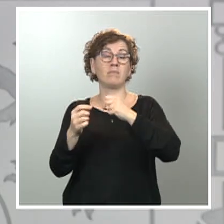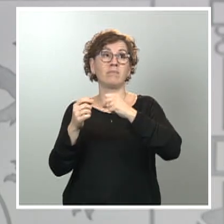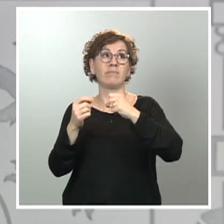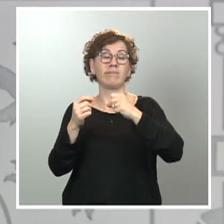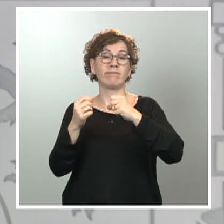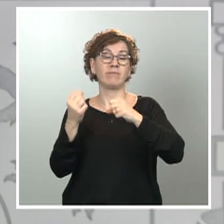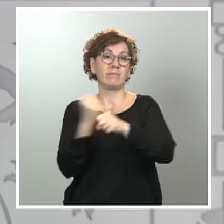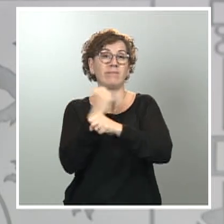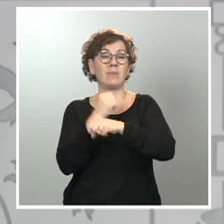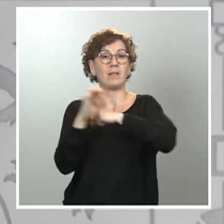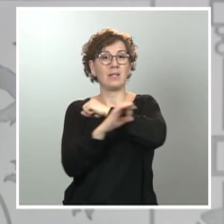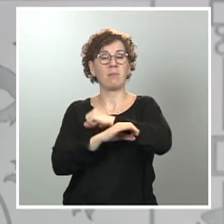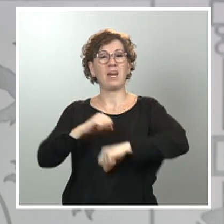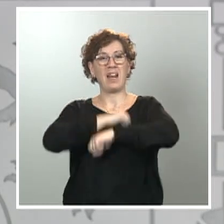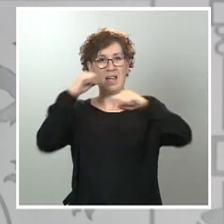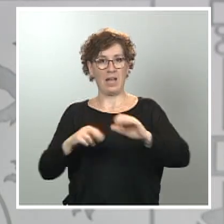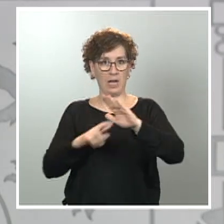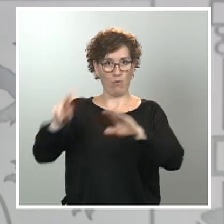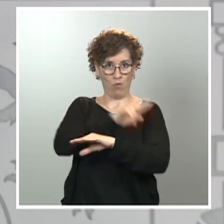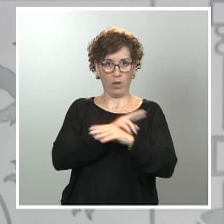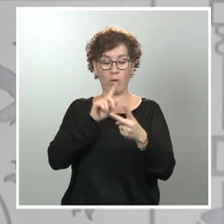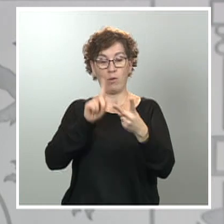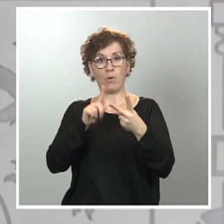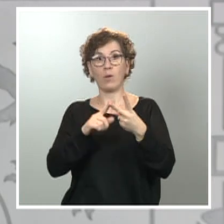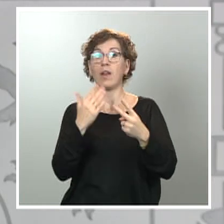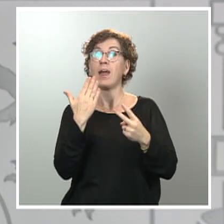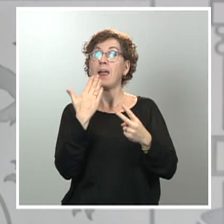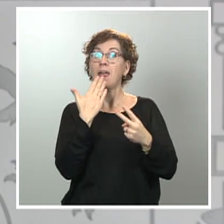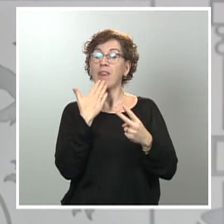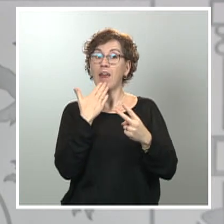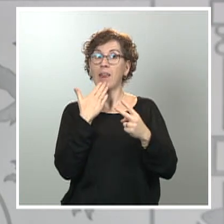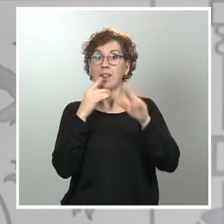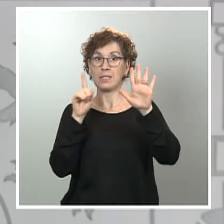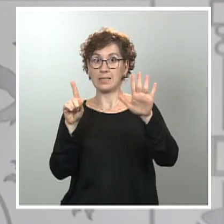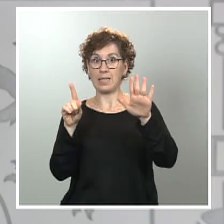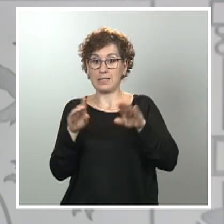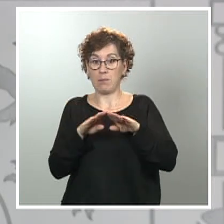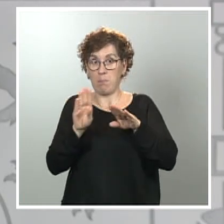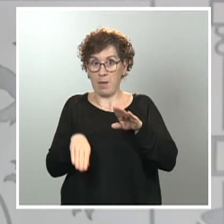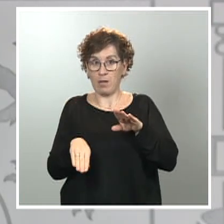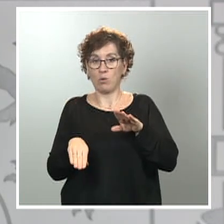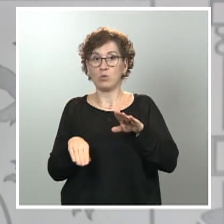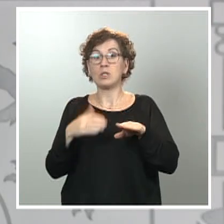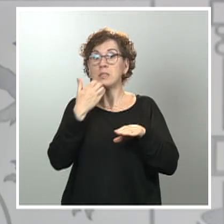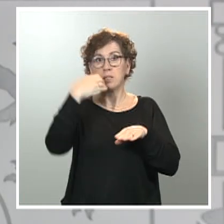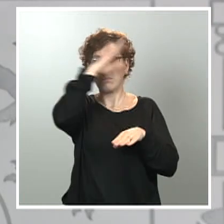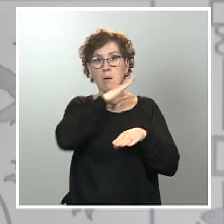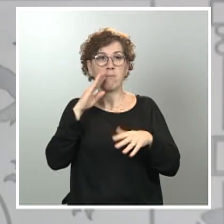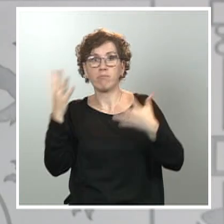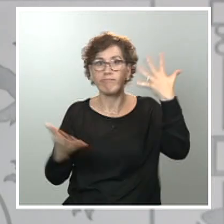el de garantizar que los niños menos de seis años puedan acudir a los centros en caso de que ambos padres tengan que trabajar